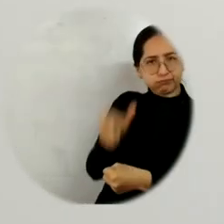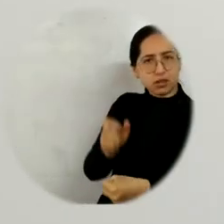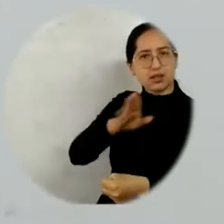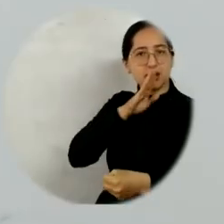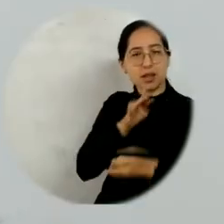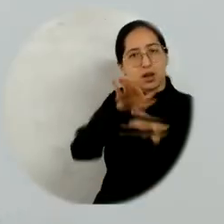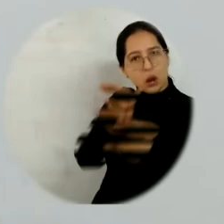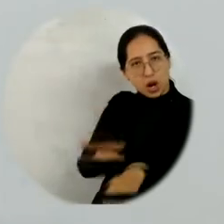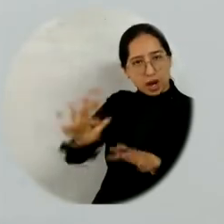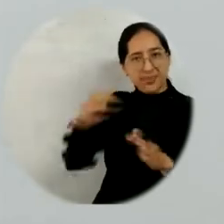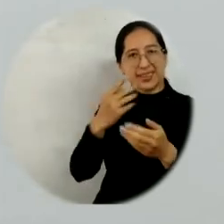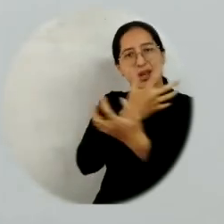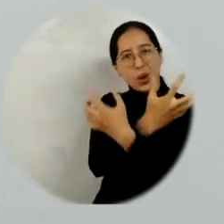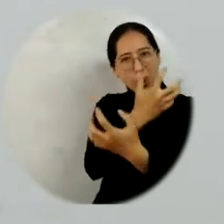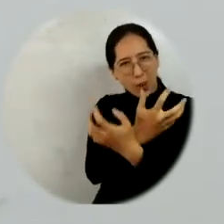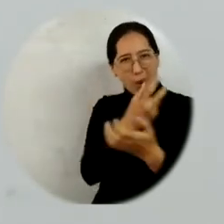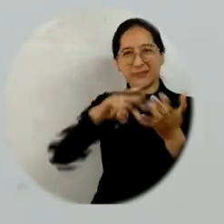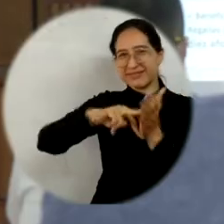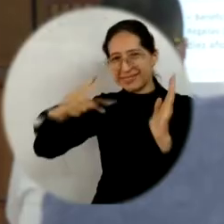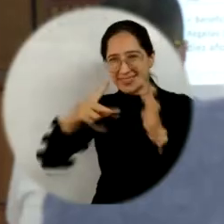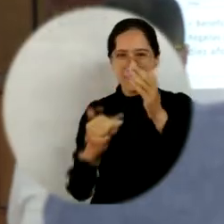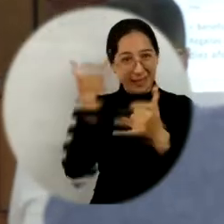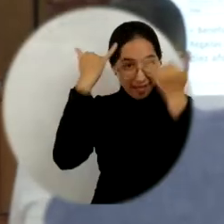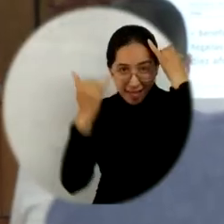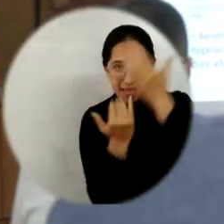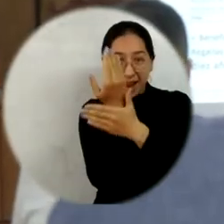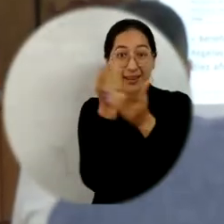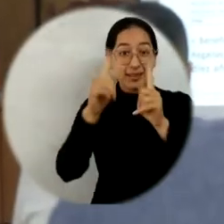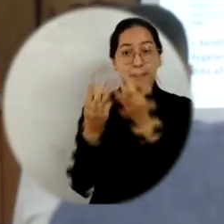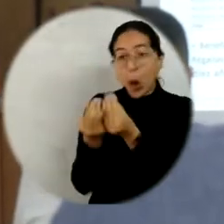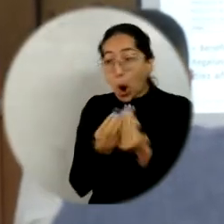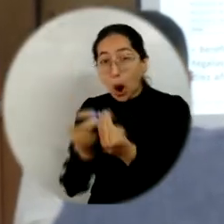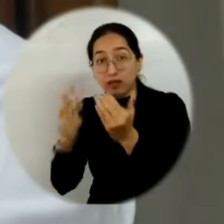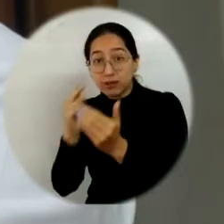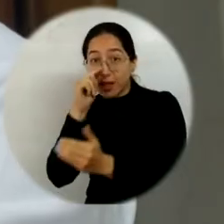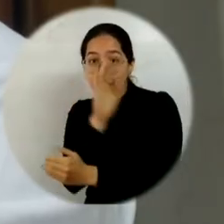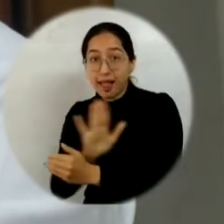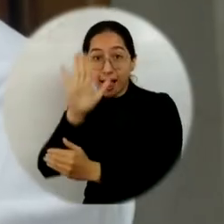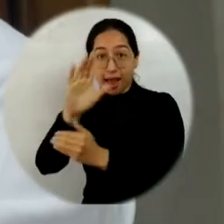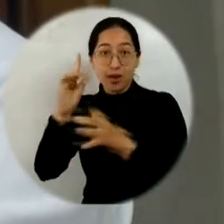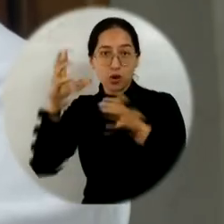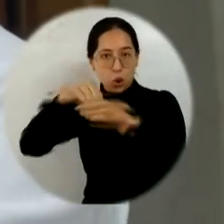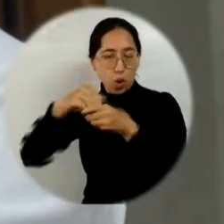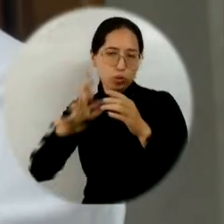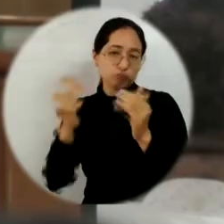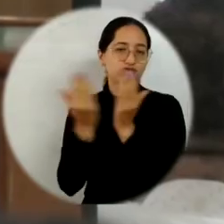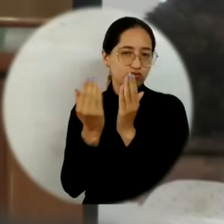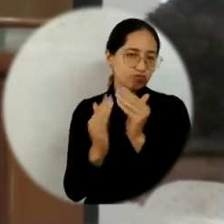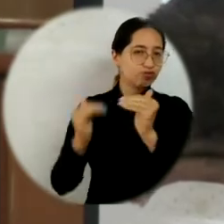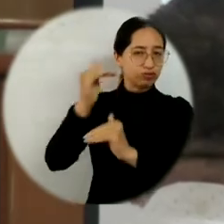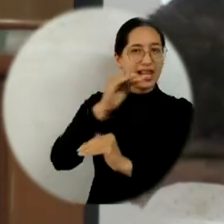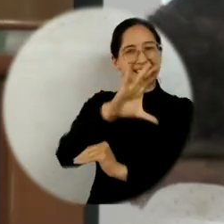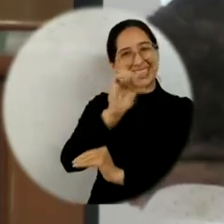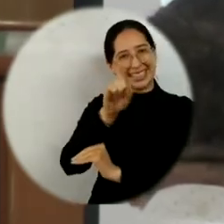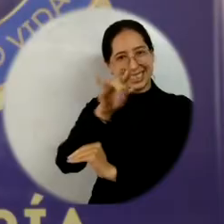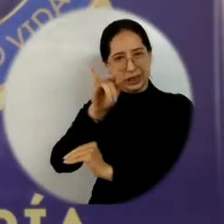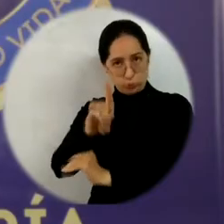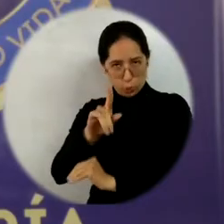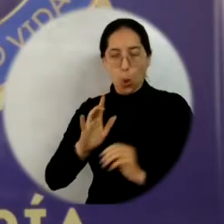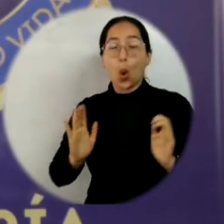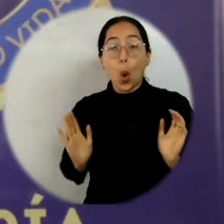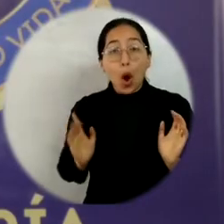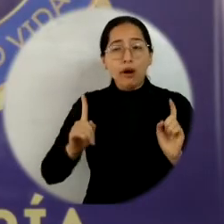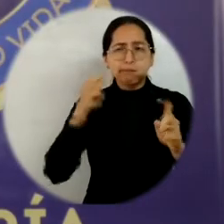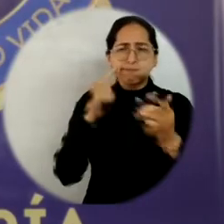También contó con la presencia de representantes del Ministerio de Ciencia, Tecnología e Innovación y del Consejo Nacional de Educación Superior, CESU.